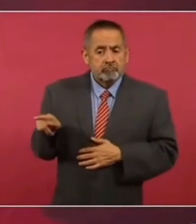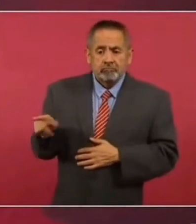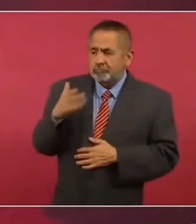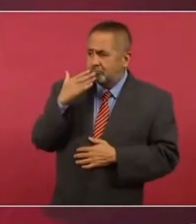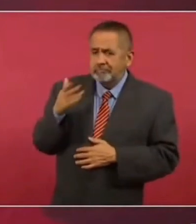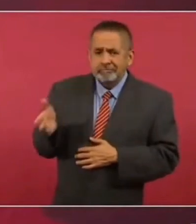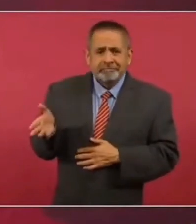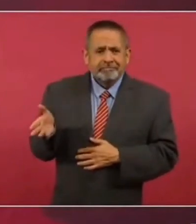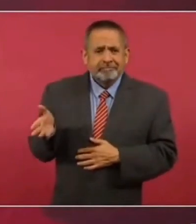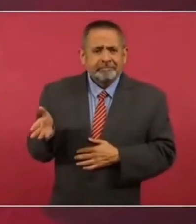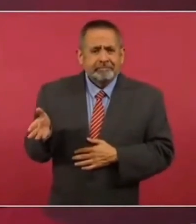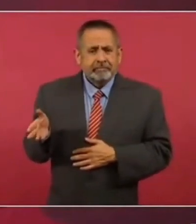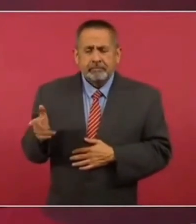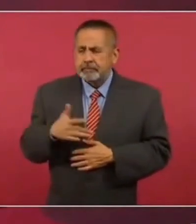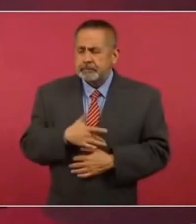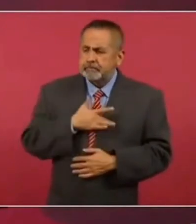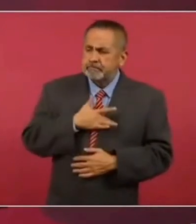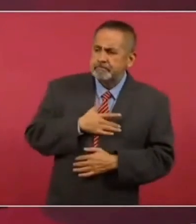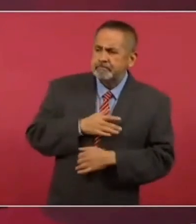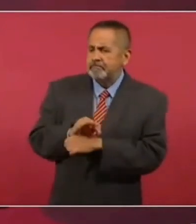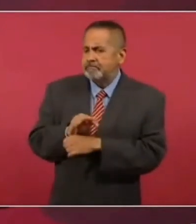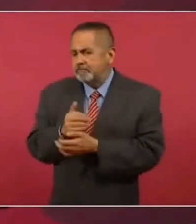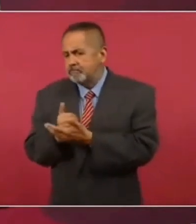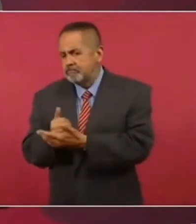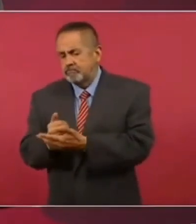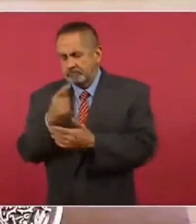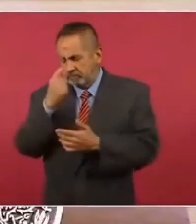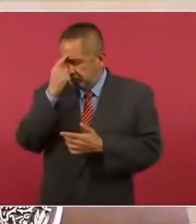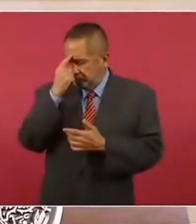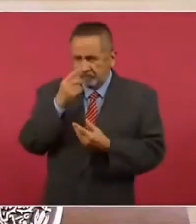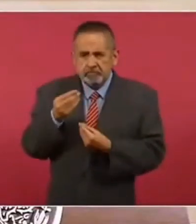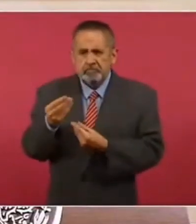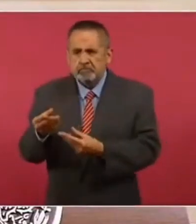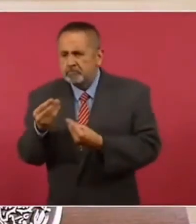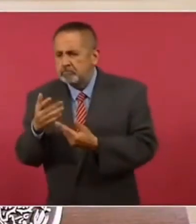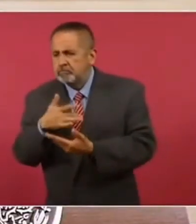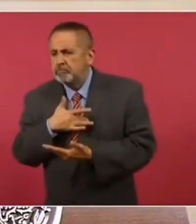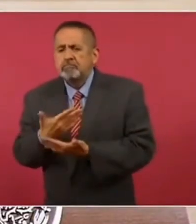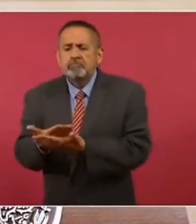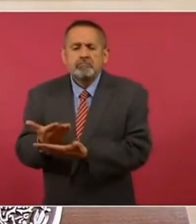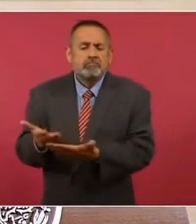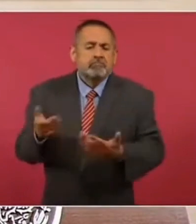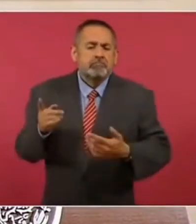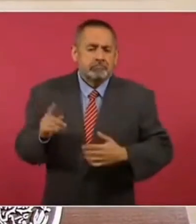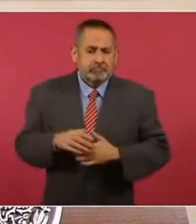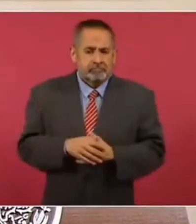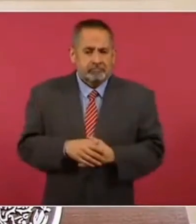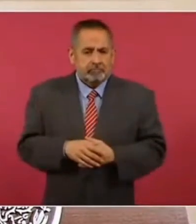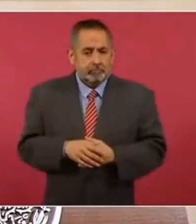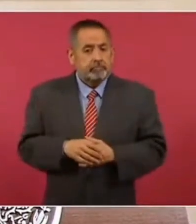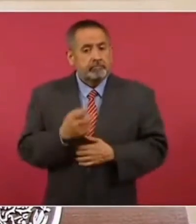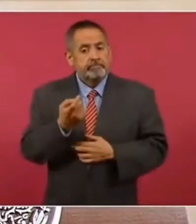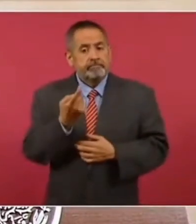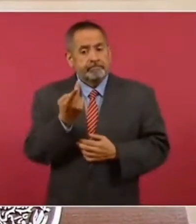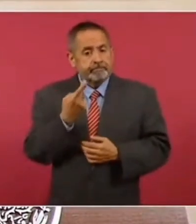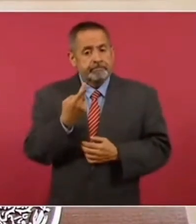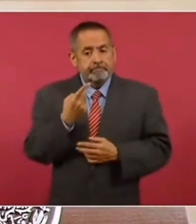es un humanista, un místico. Y hablamos de esto.